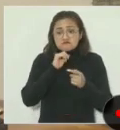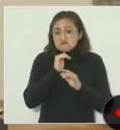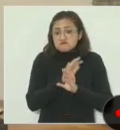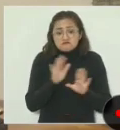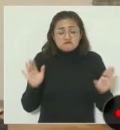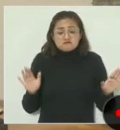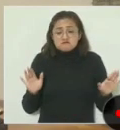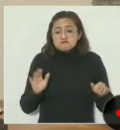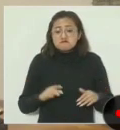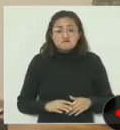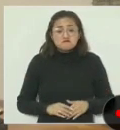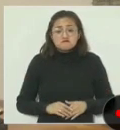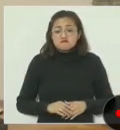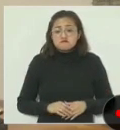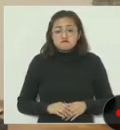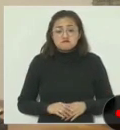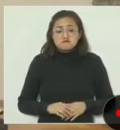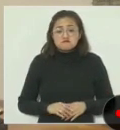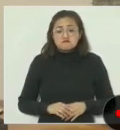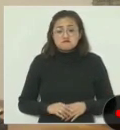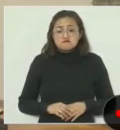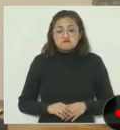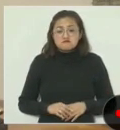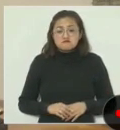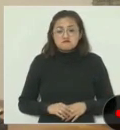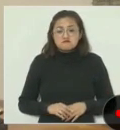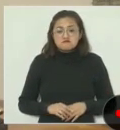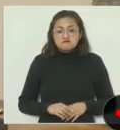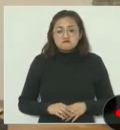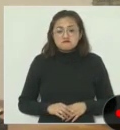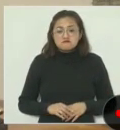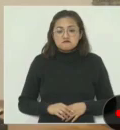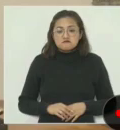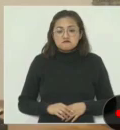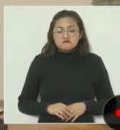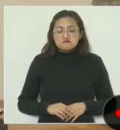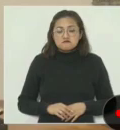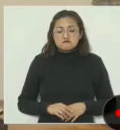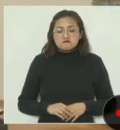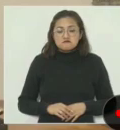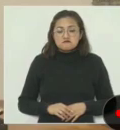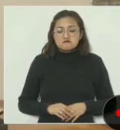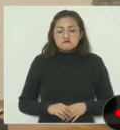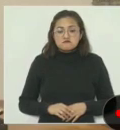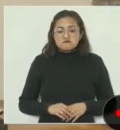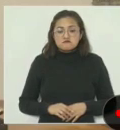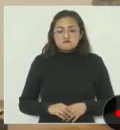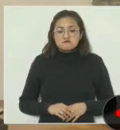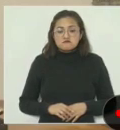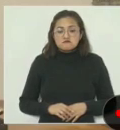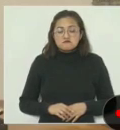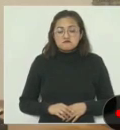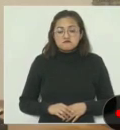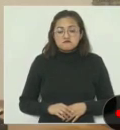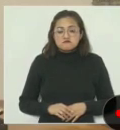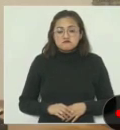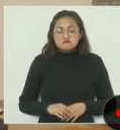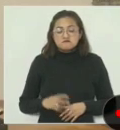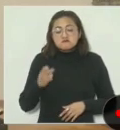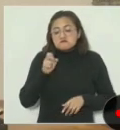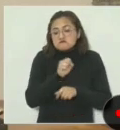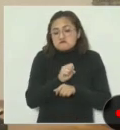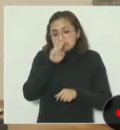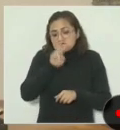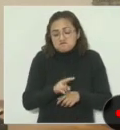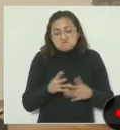no detienen a nadie, así de simple. Entonces,